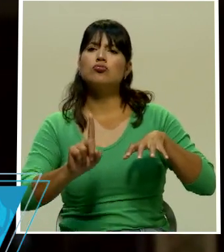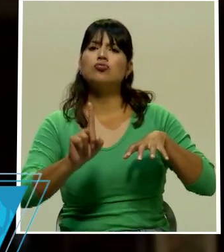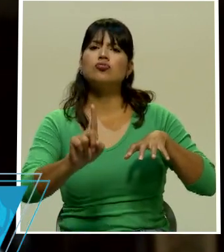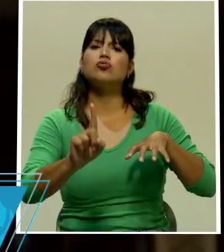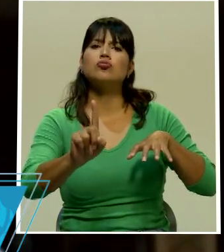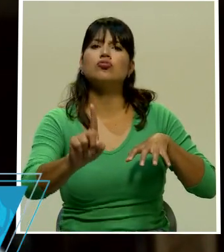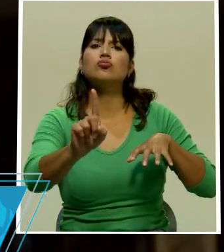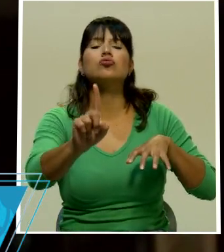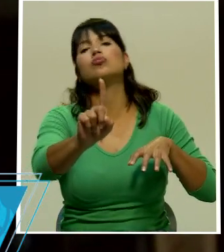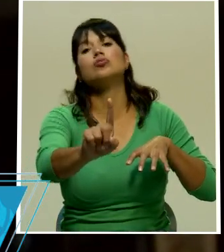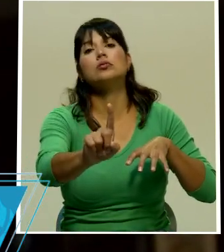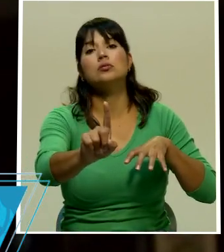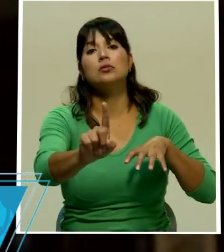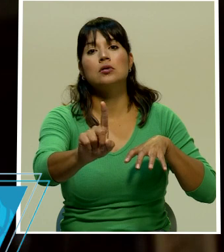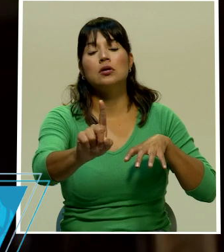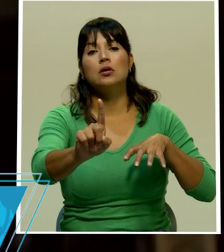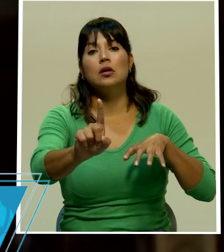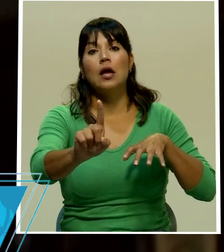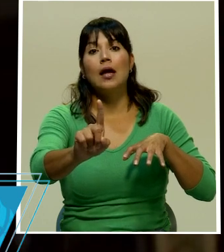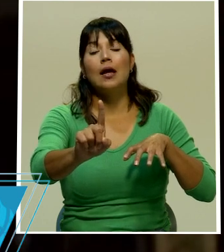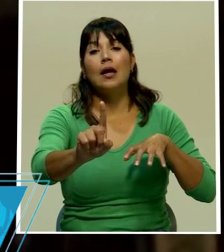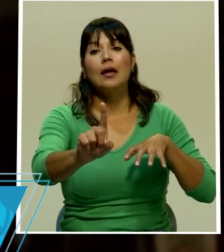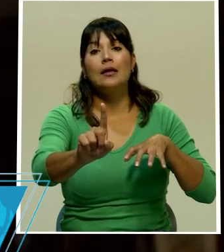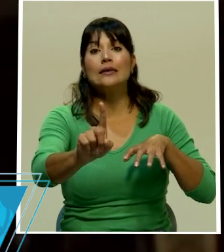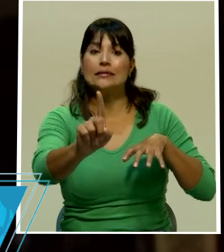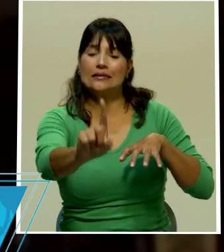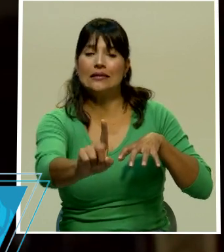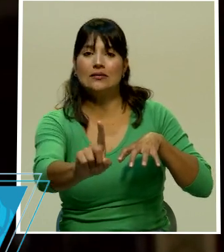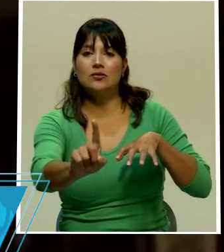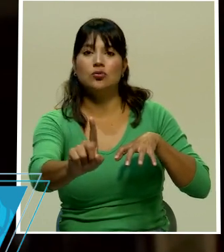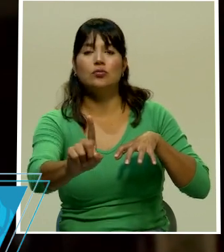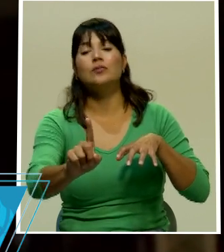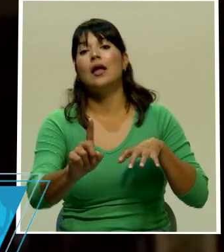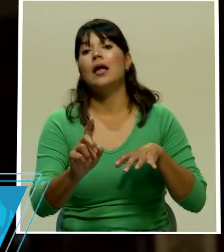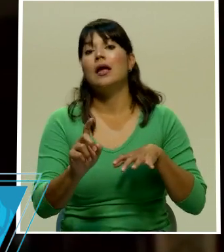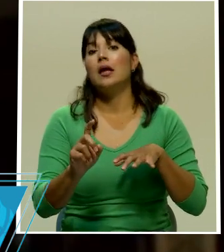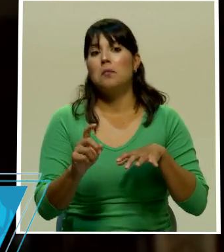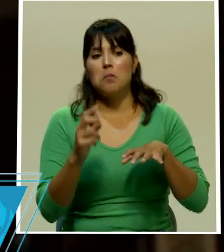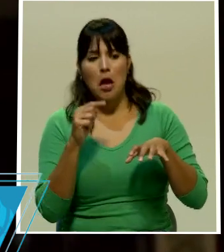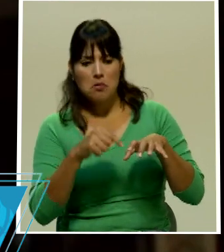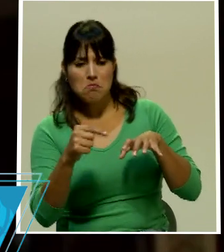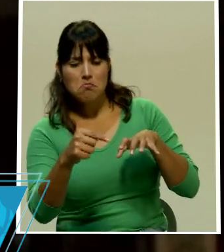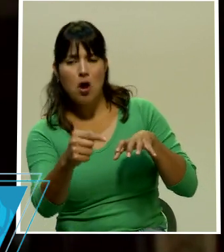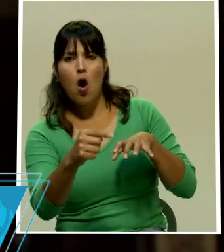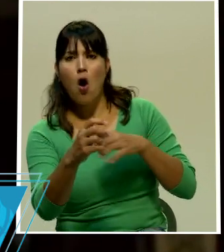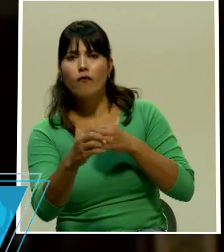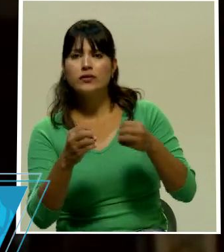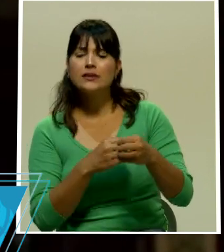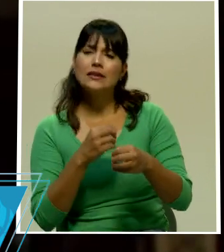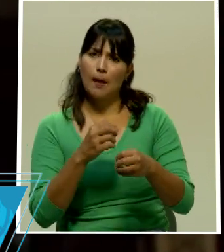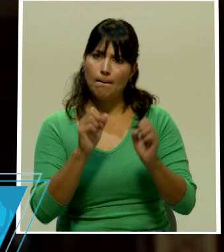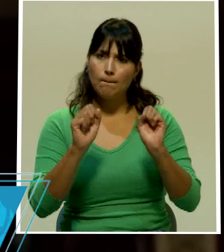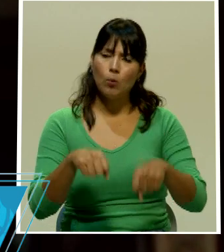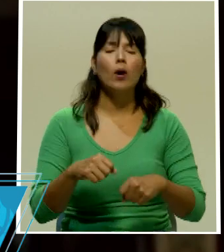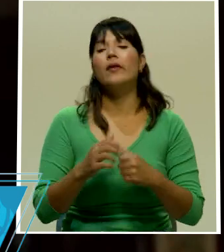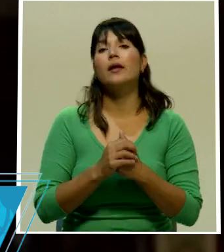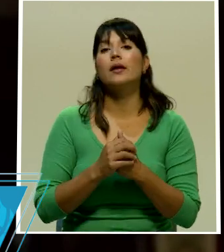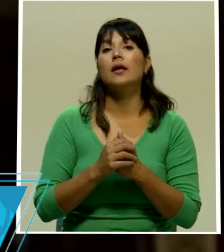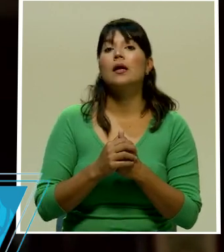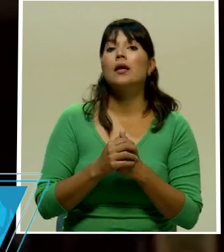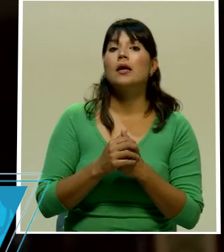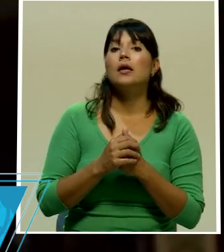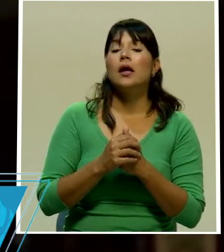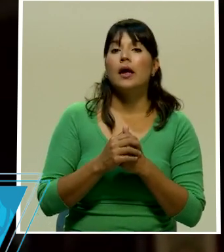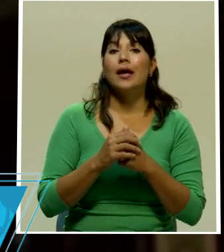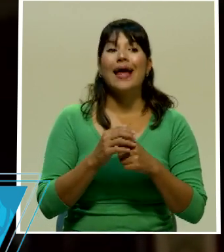punto este es un tema que el directorio como lo dije lo anticipé hace un rato en el vídeo que ustedes pasaron lo va a conocer